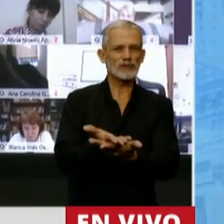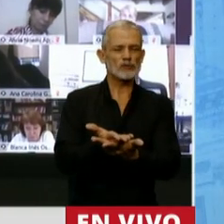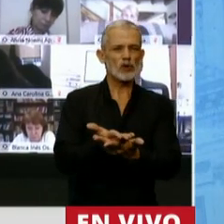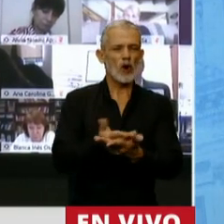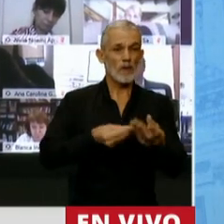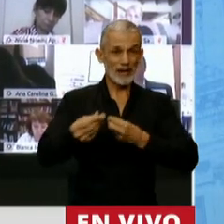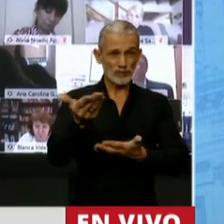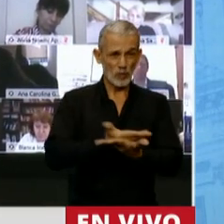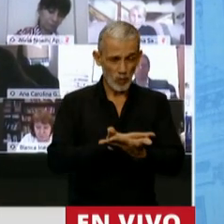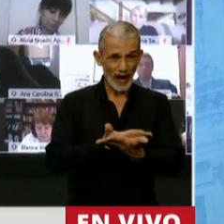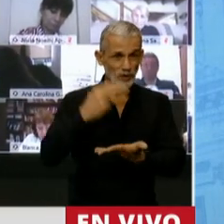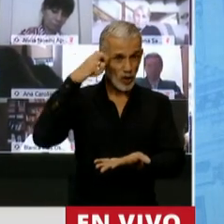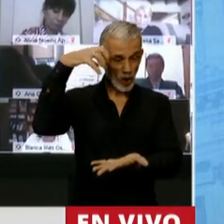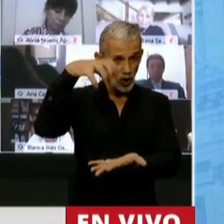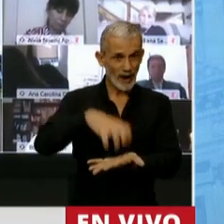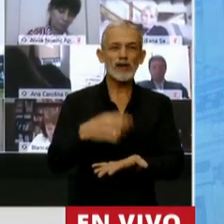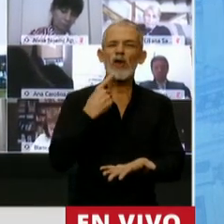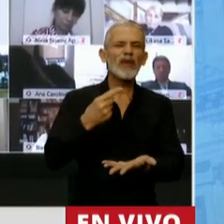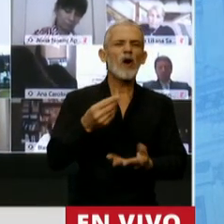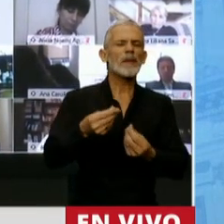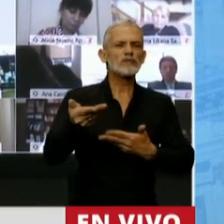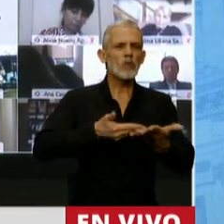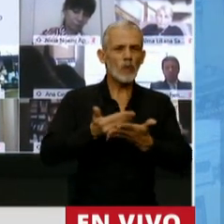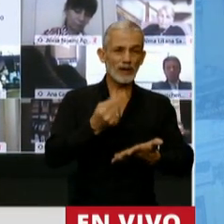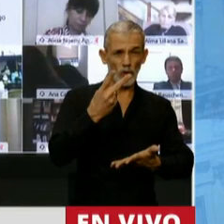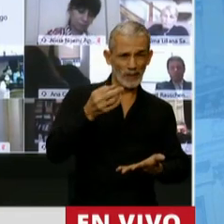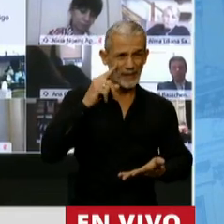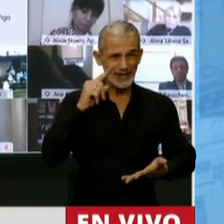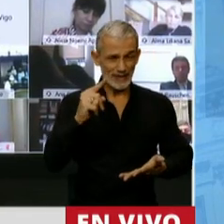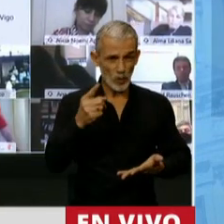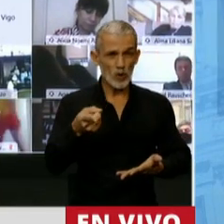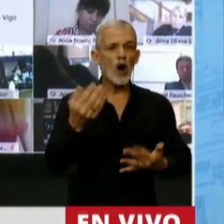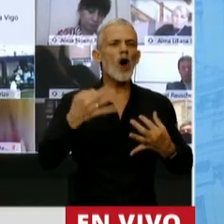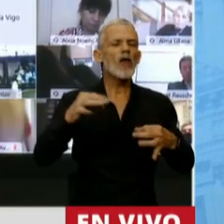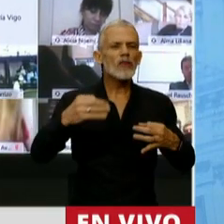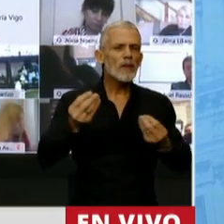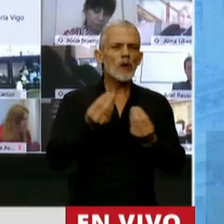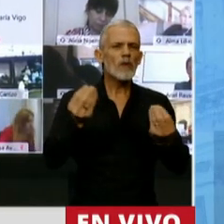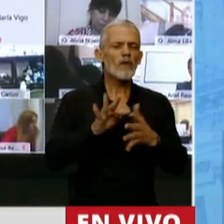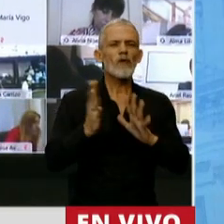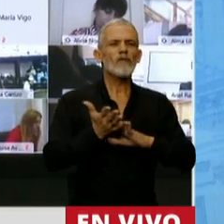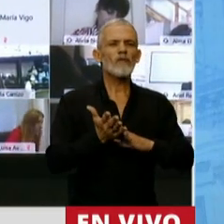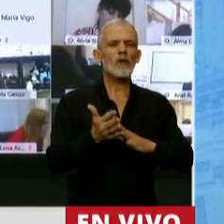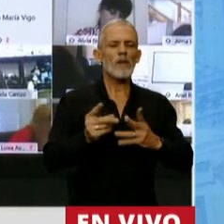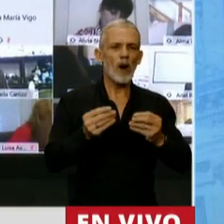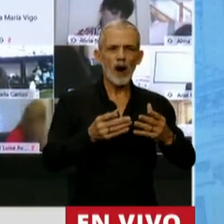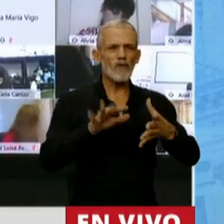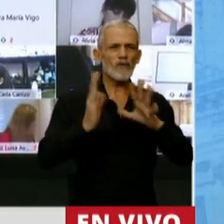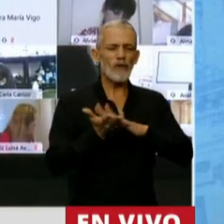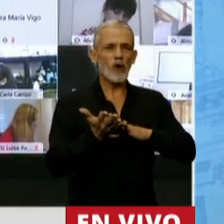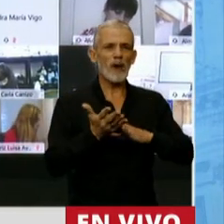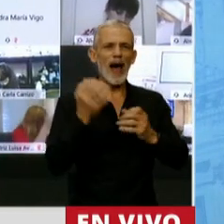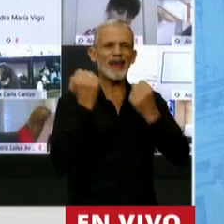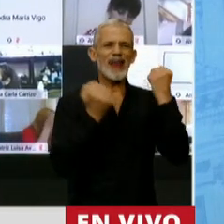Parlamento dijo que este presupuesto 2021 había que verlo como un ancla del esquema integral